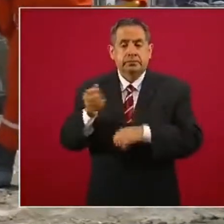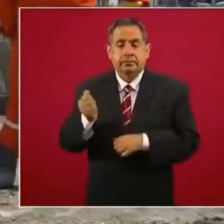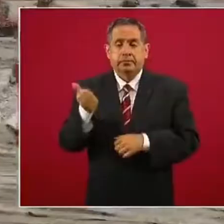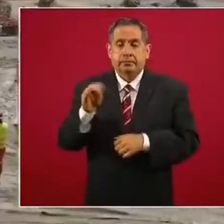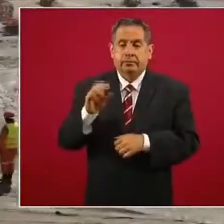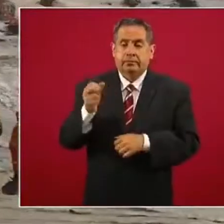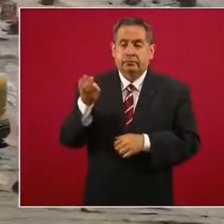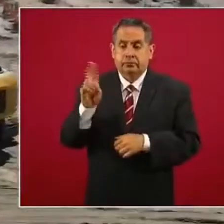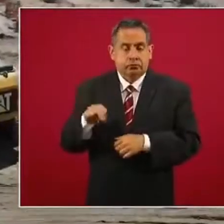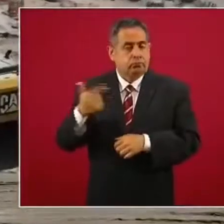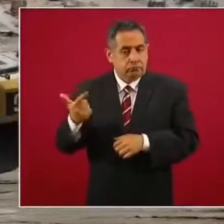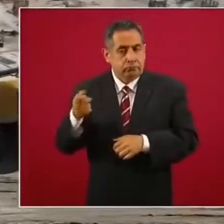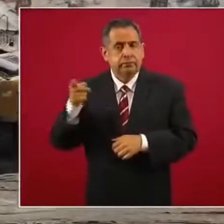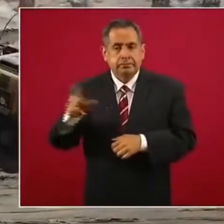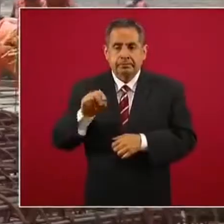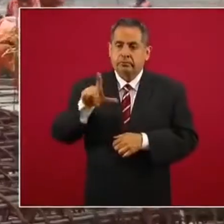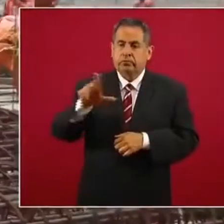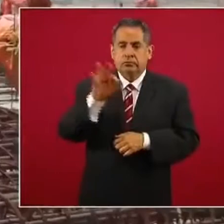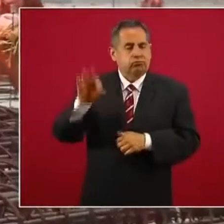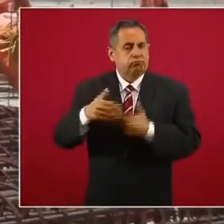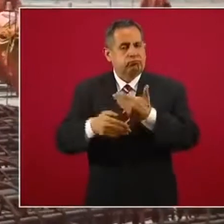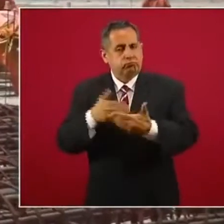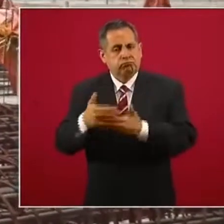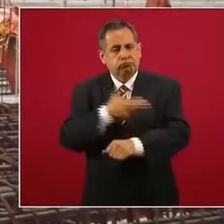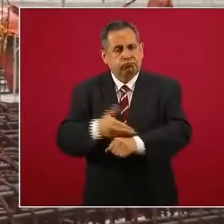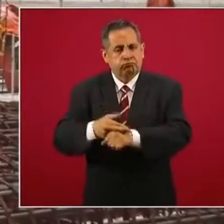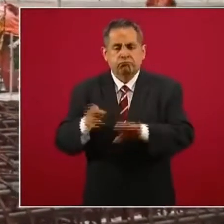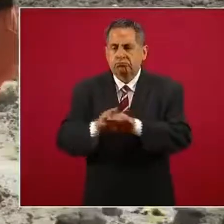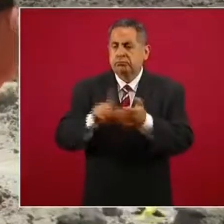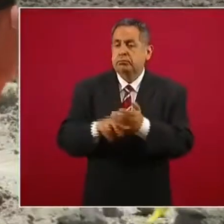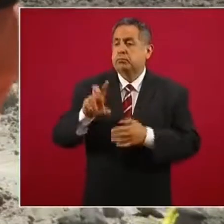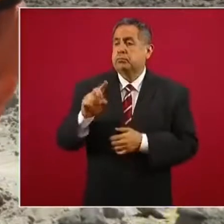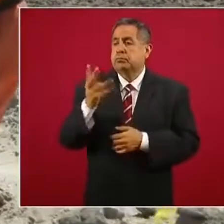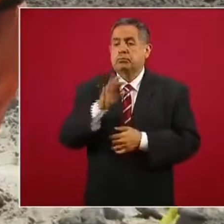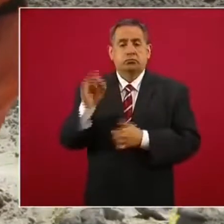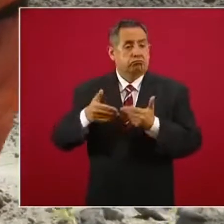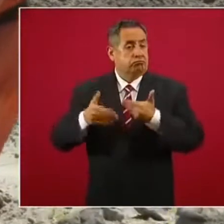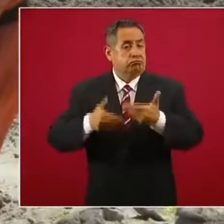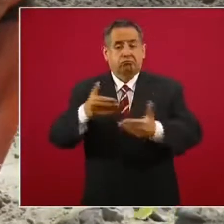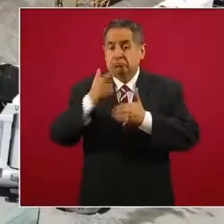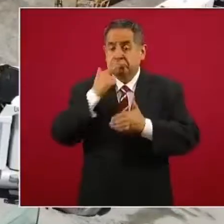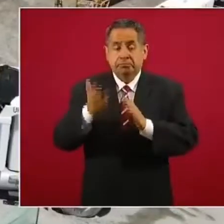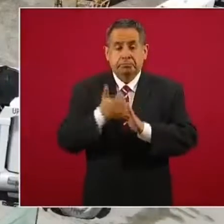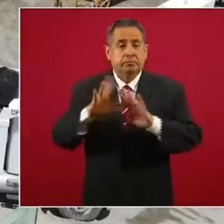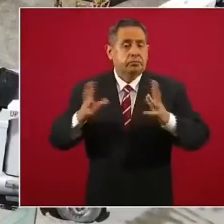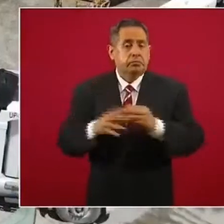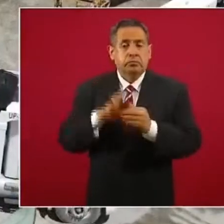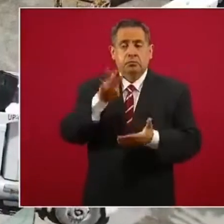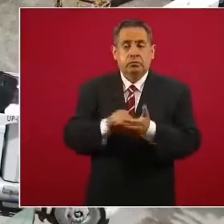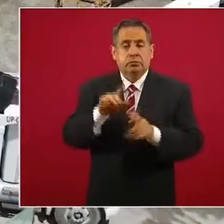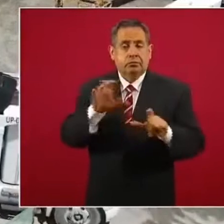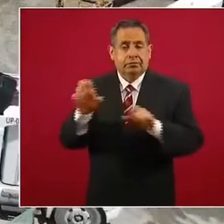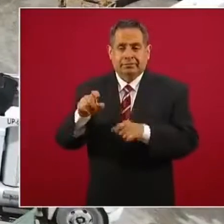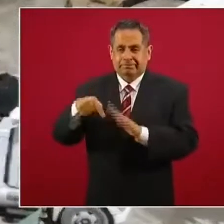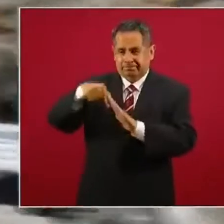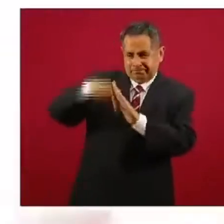avance del 38.19% y 44.39% respectivamente, con un avance de 4.170 pilas